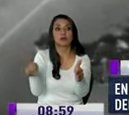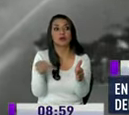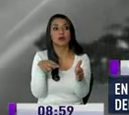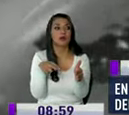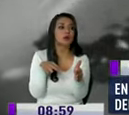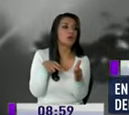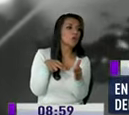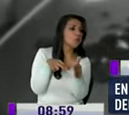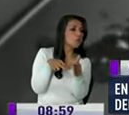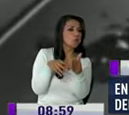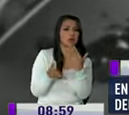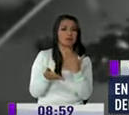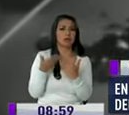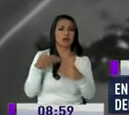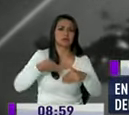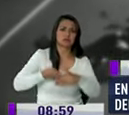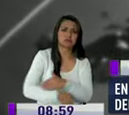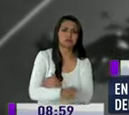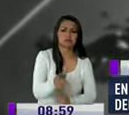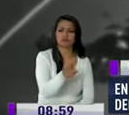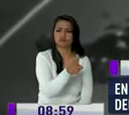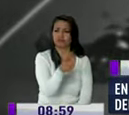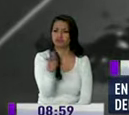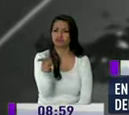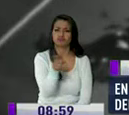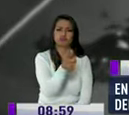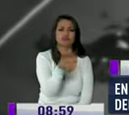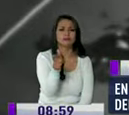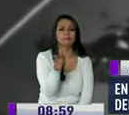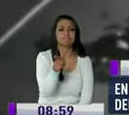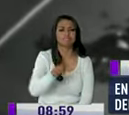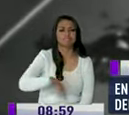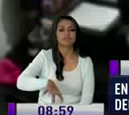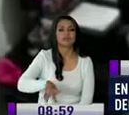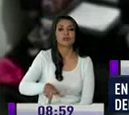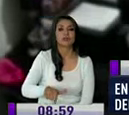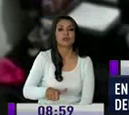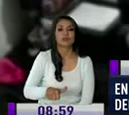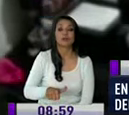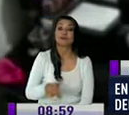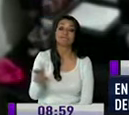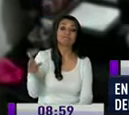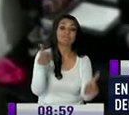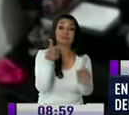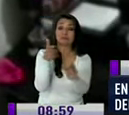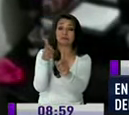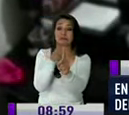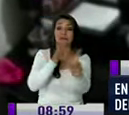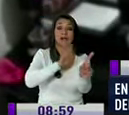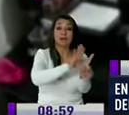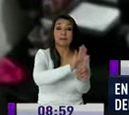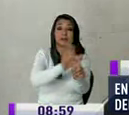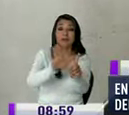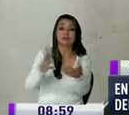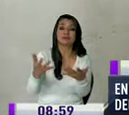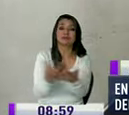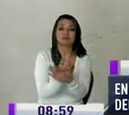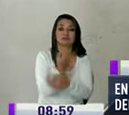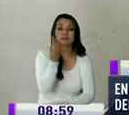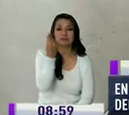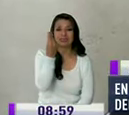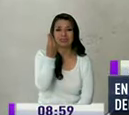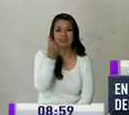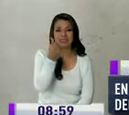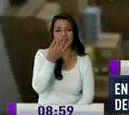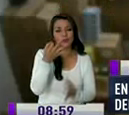que ingresaron armados al local y pues nos amedrentaron y se fueron llevando el dinero